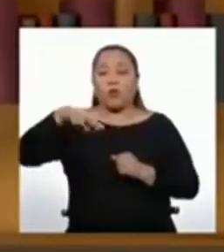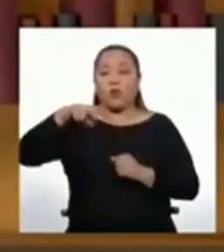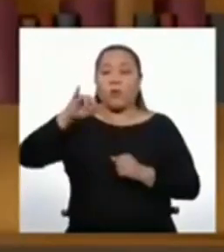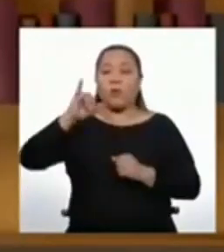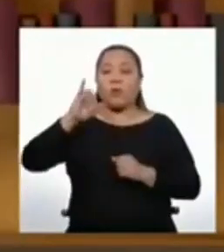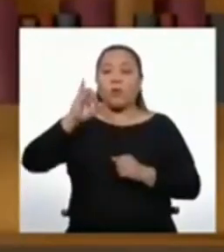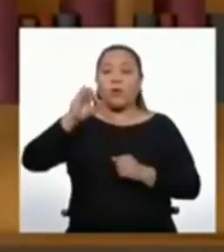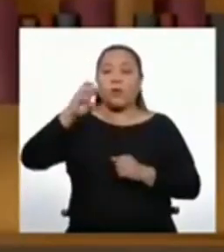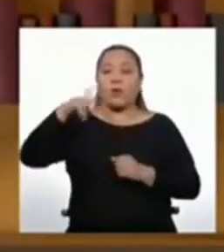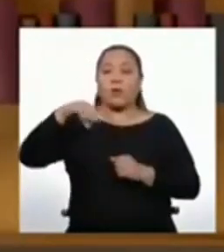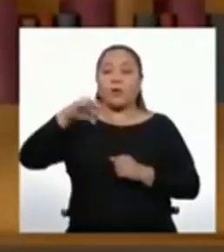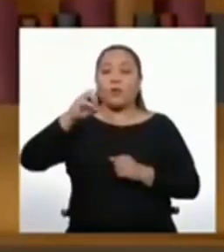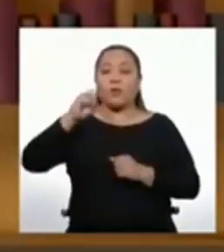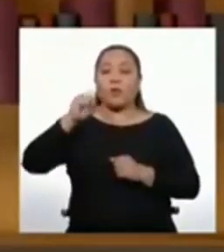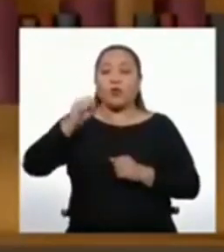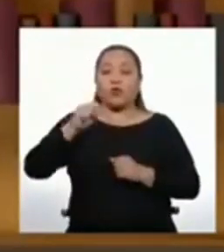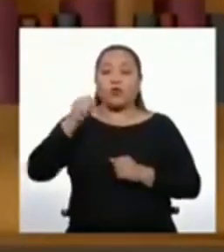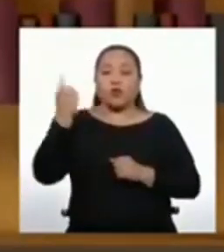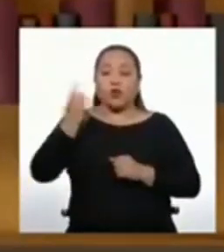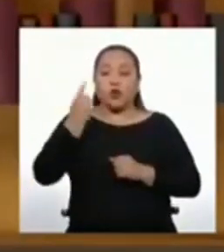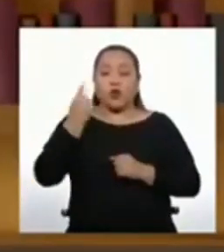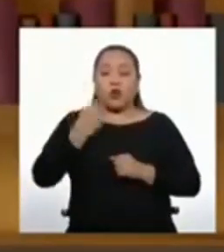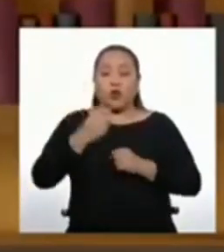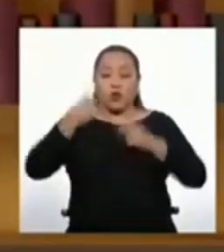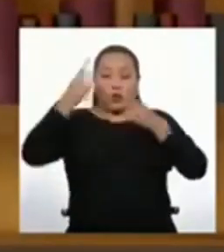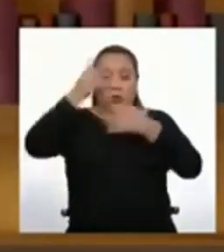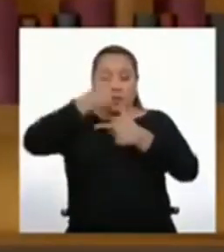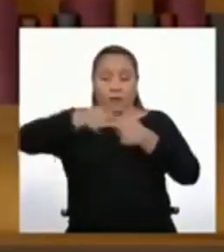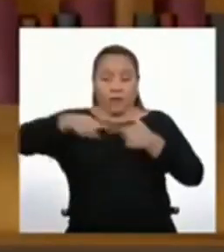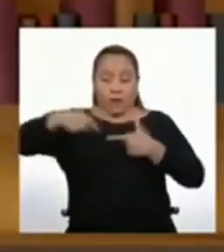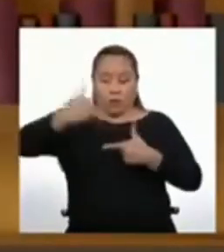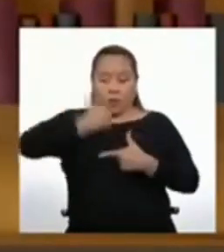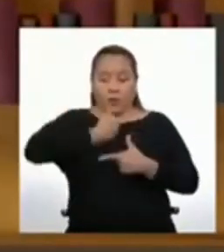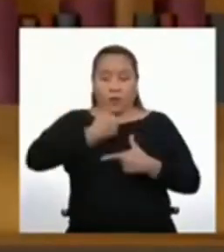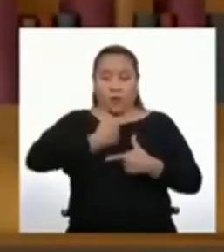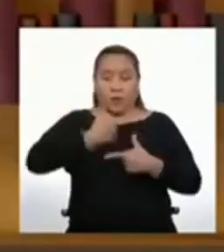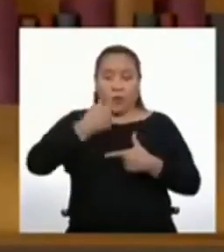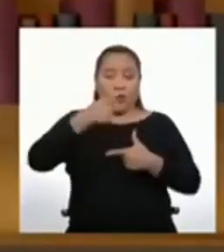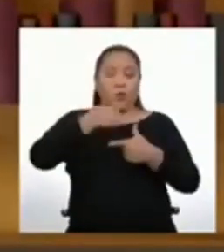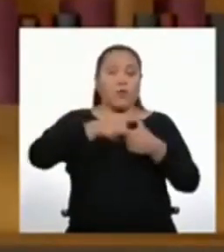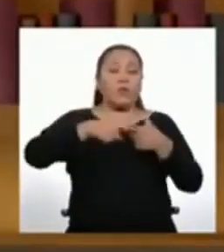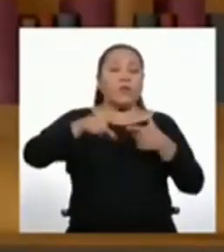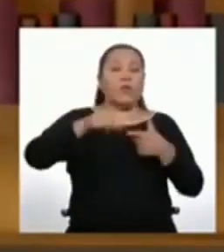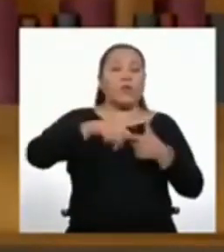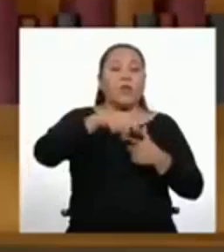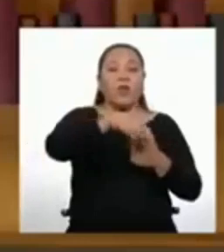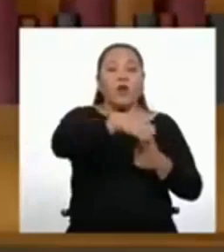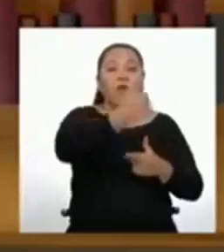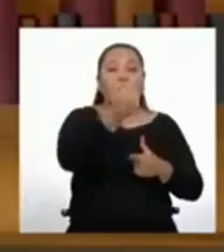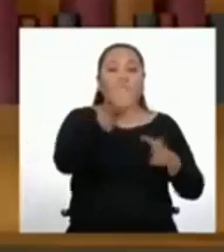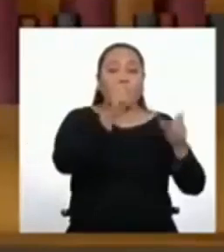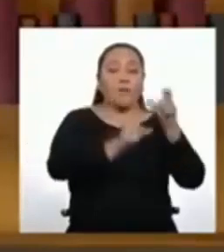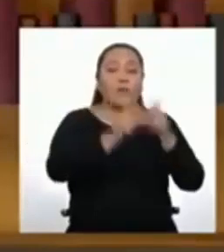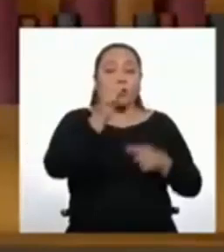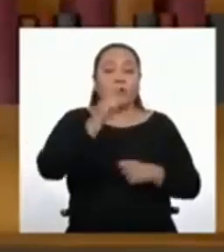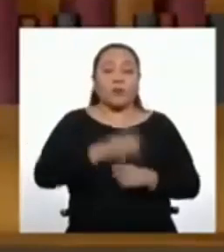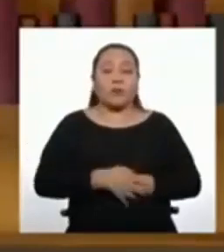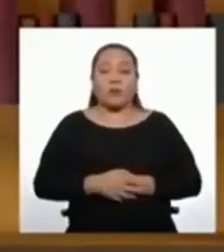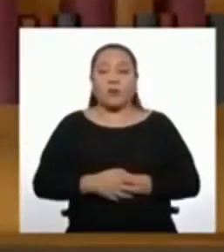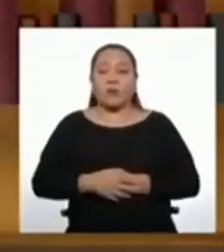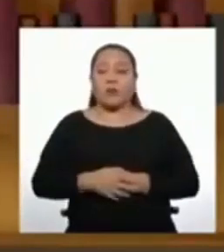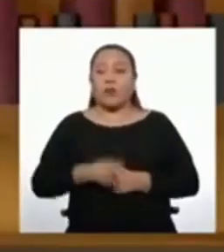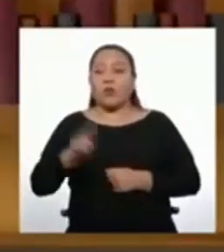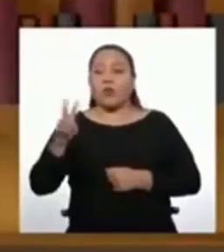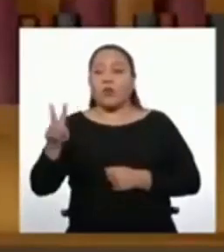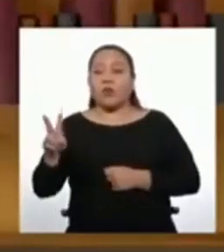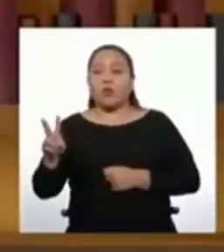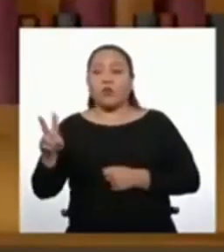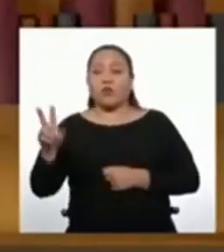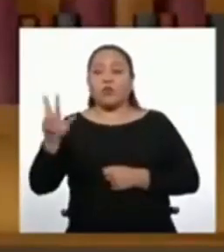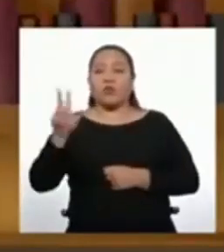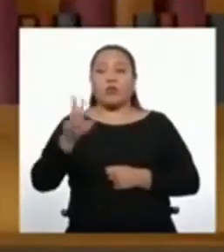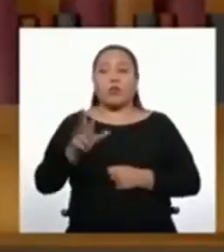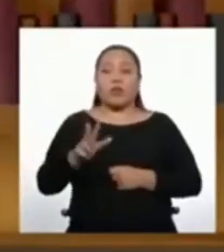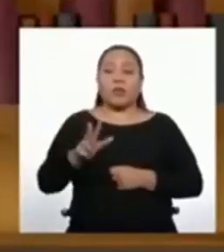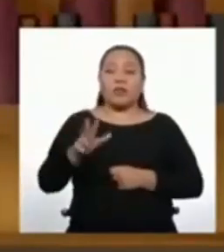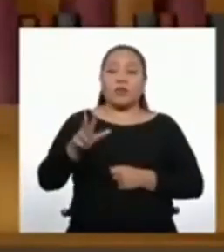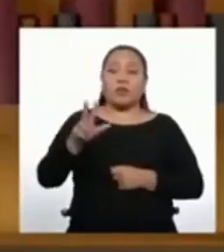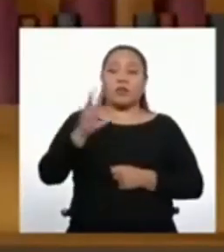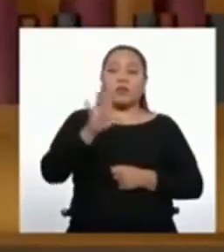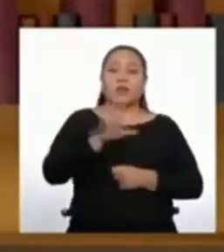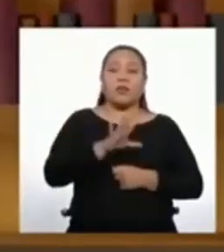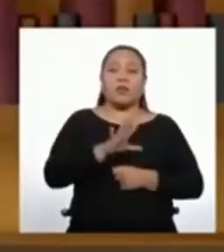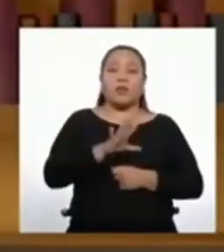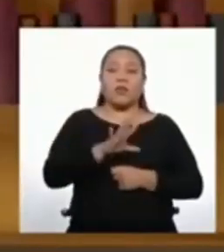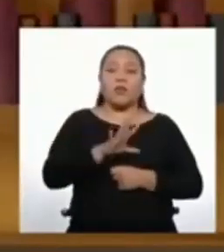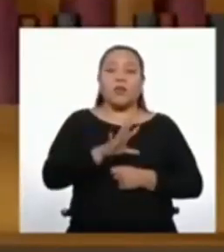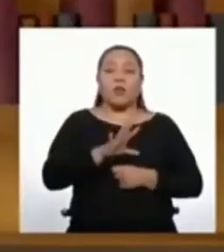mismos y la unidad. La sucesión de números primos iría de la siguiente forma. 2, 3, 5,